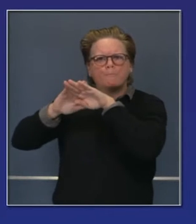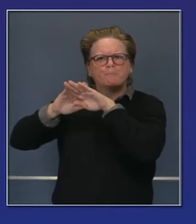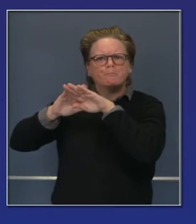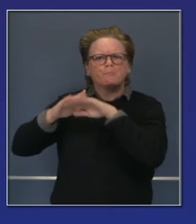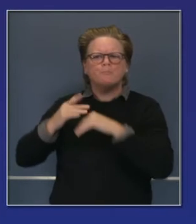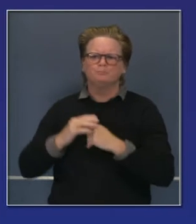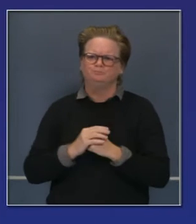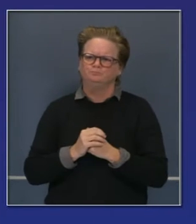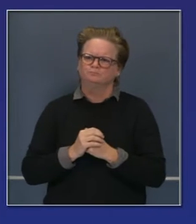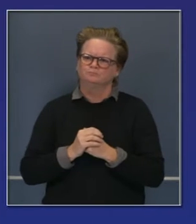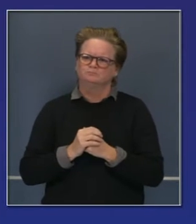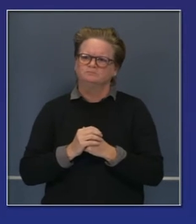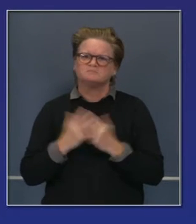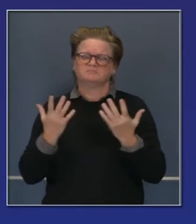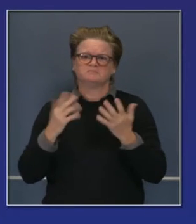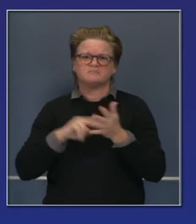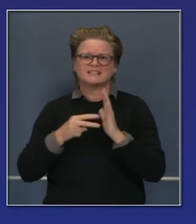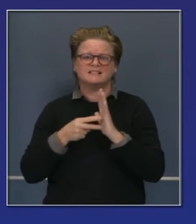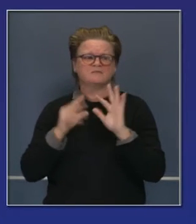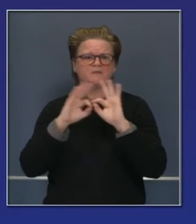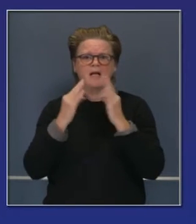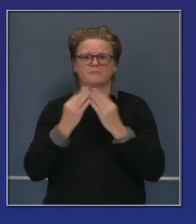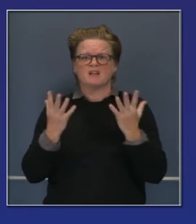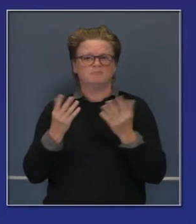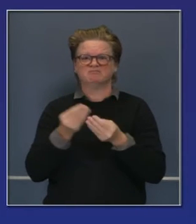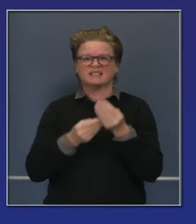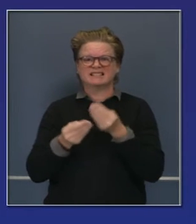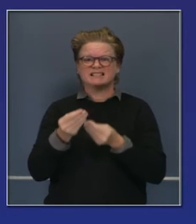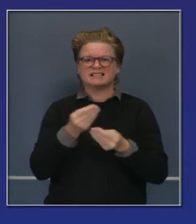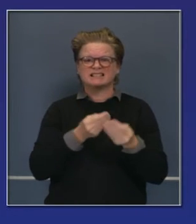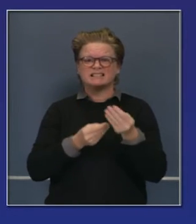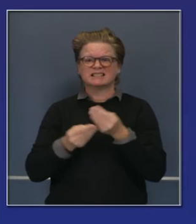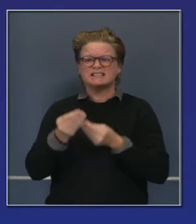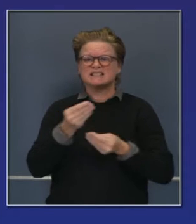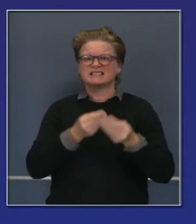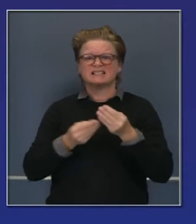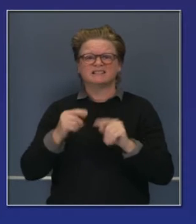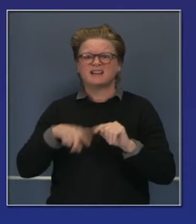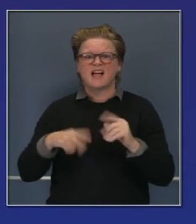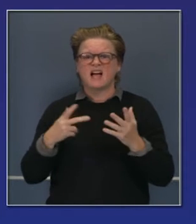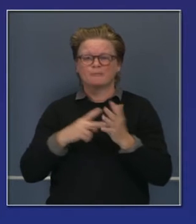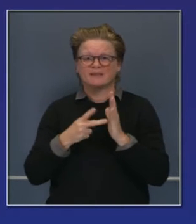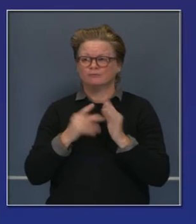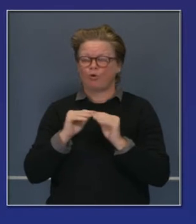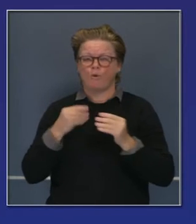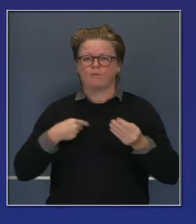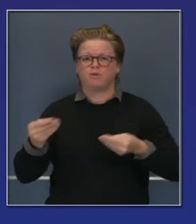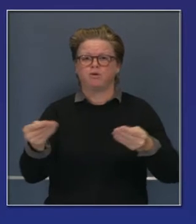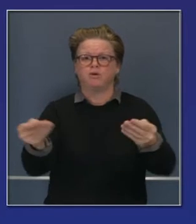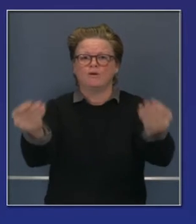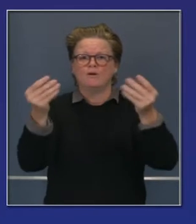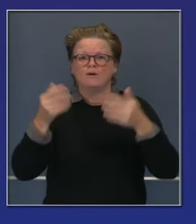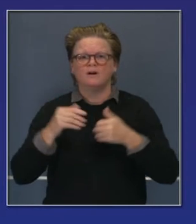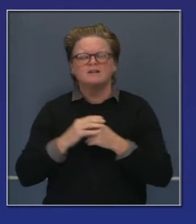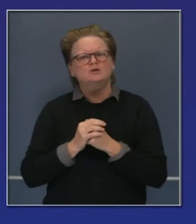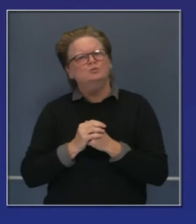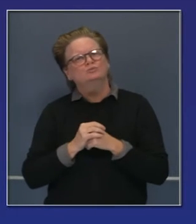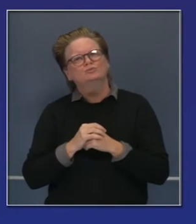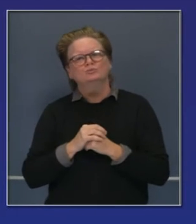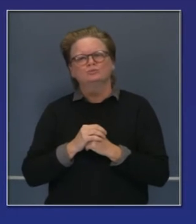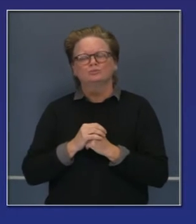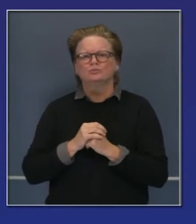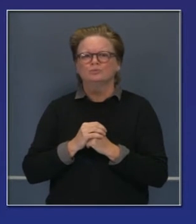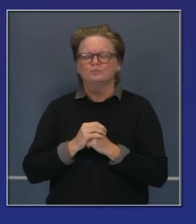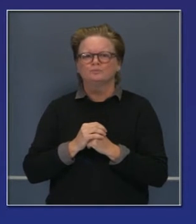en sus planes médicos de los padres es también algo que se verá posiblemente impactado por esta decisión de la Corte Suprema. Ahora vamos a